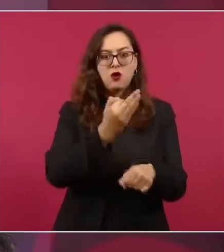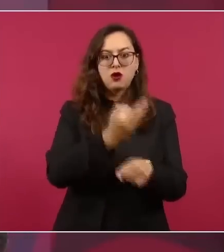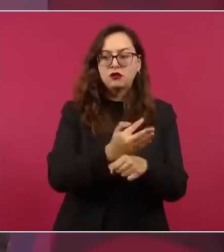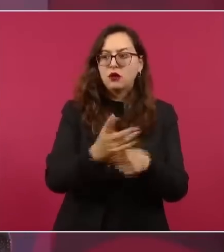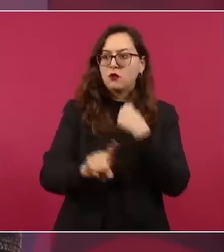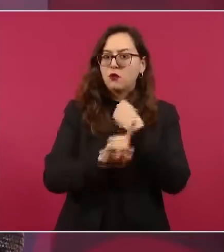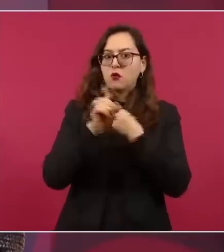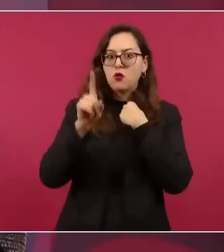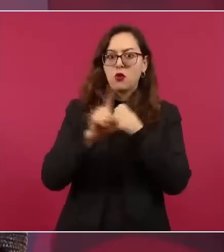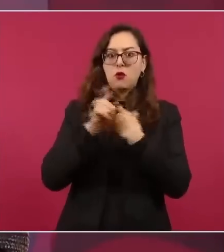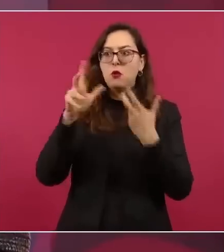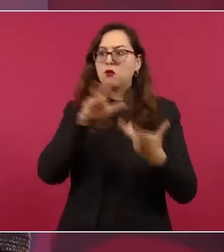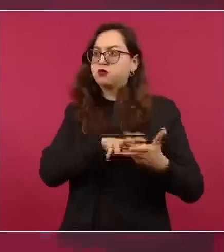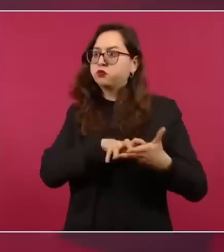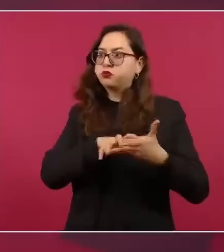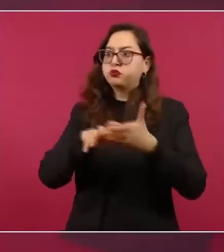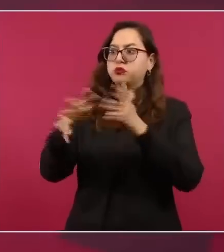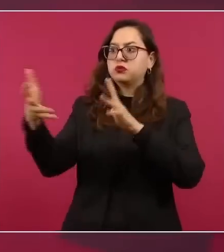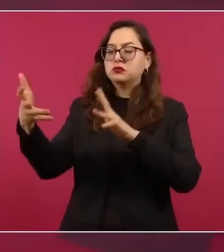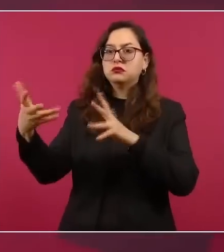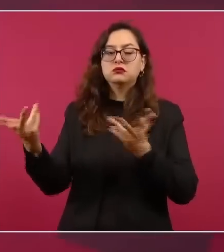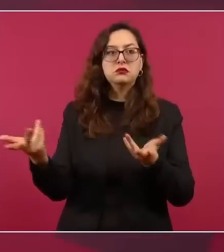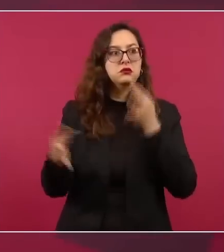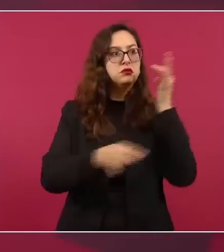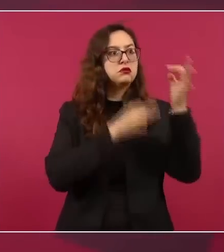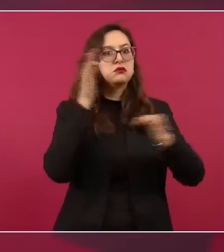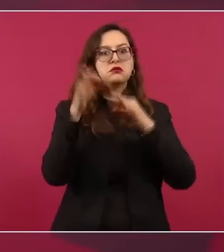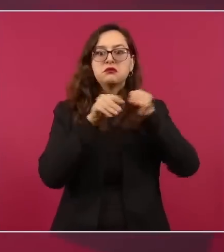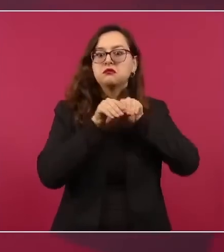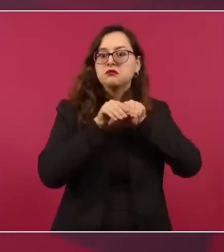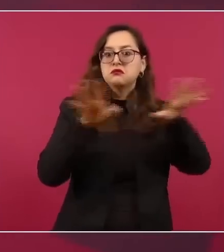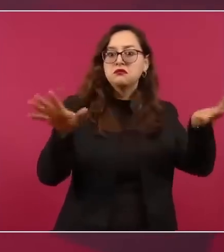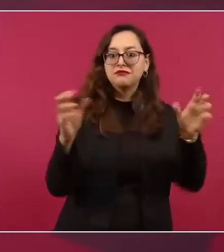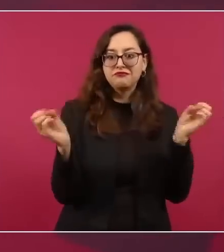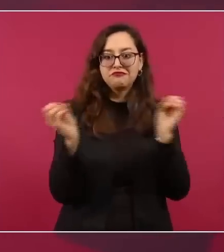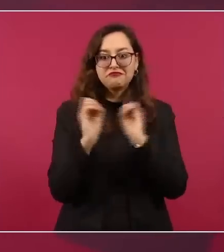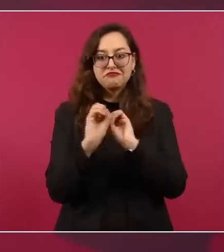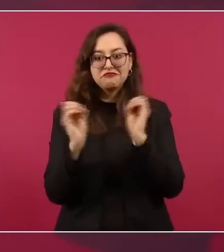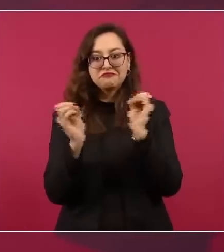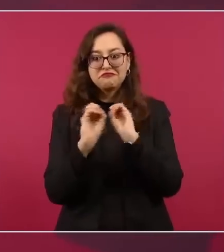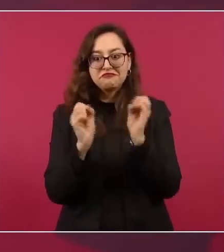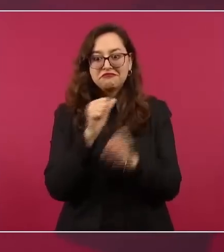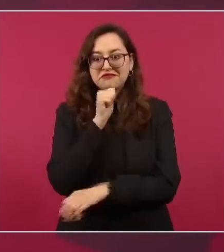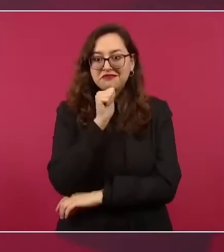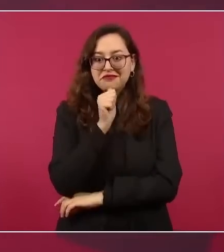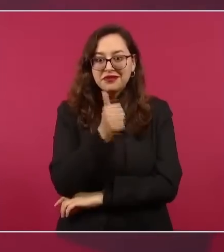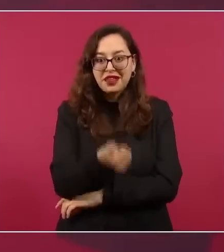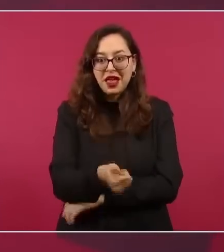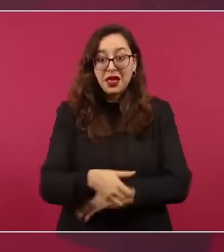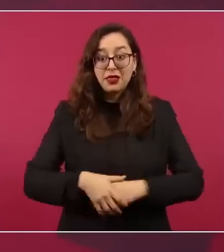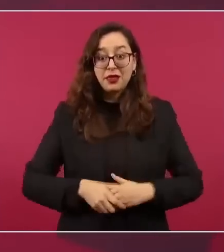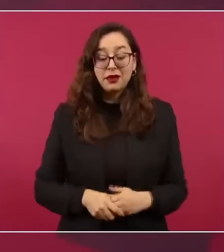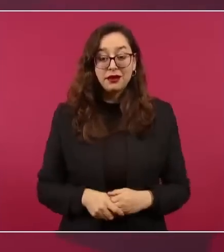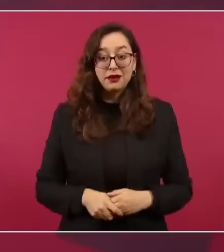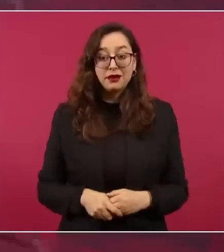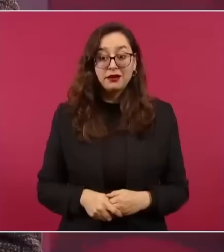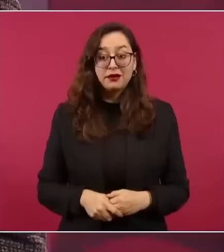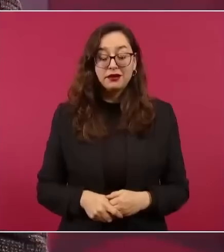No es nota en el periodismo del mundo occidental,